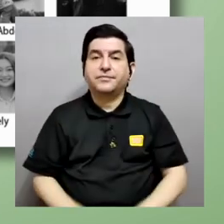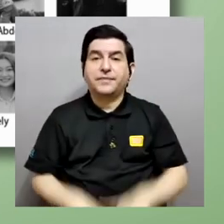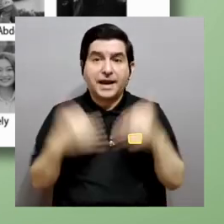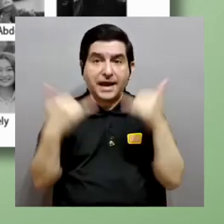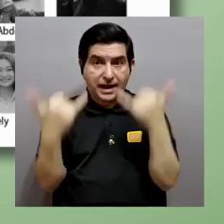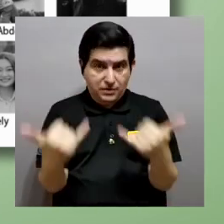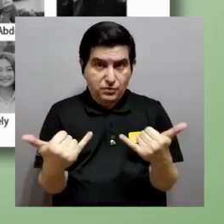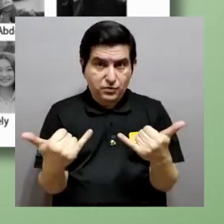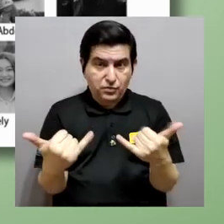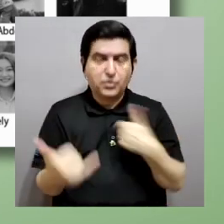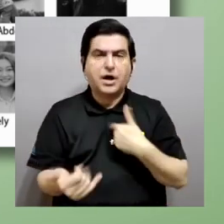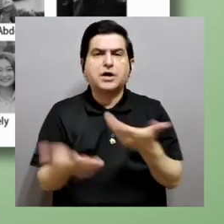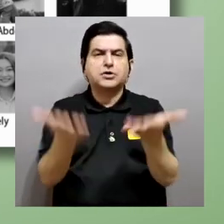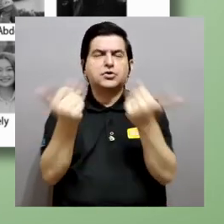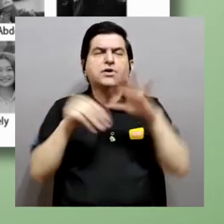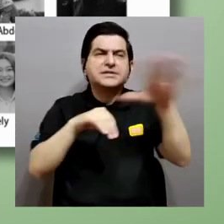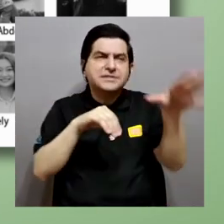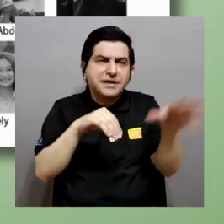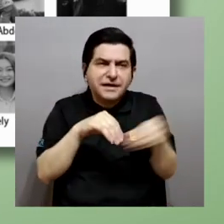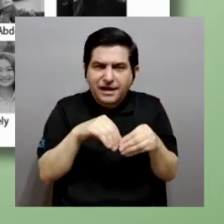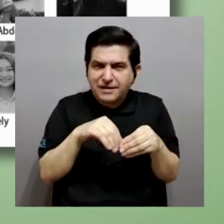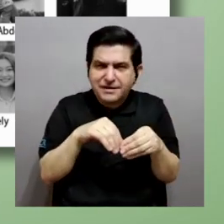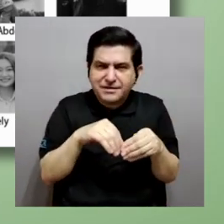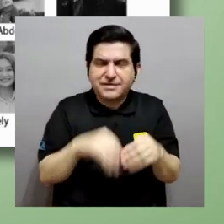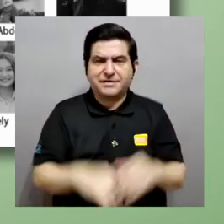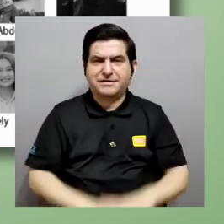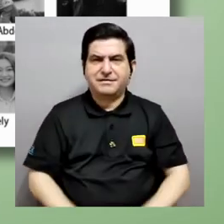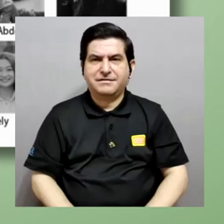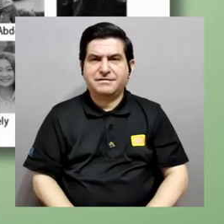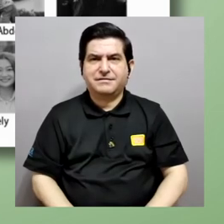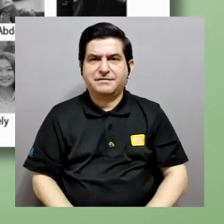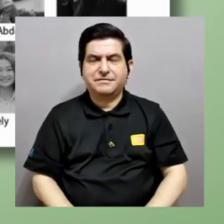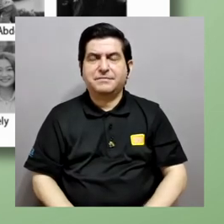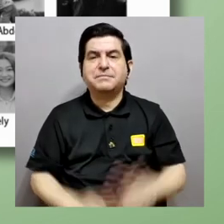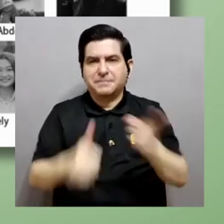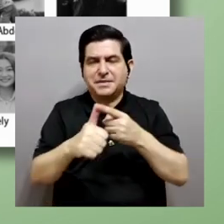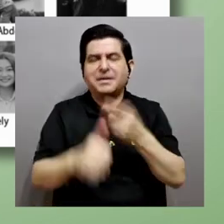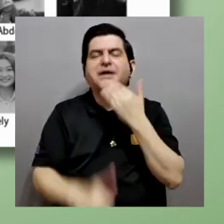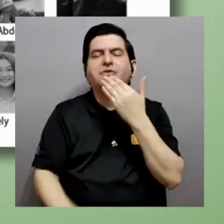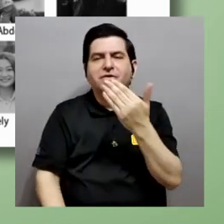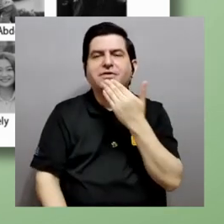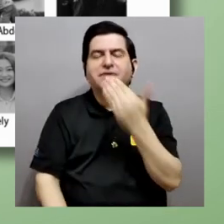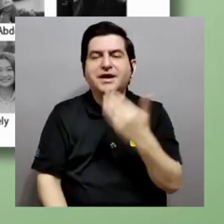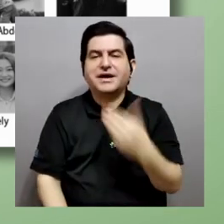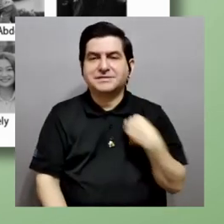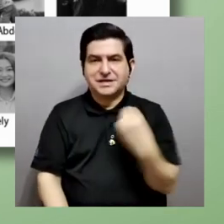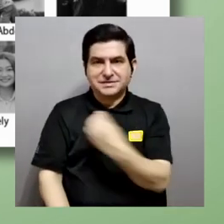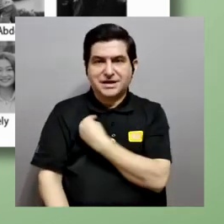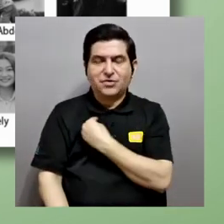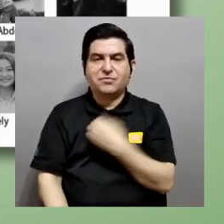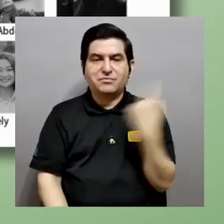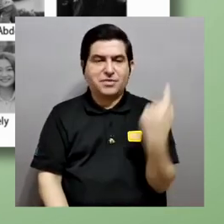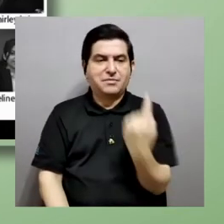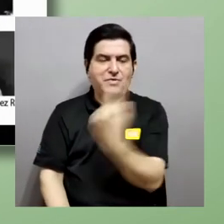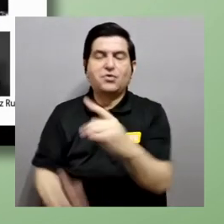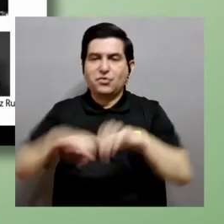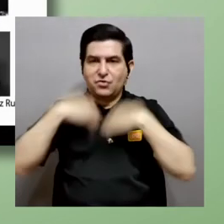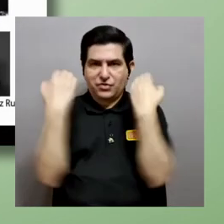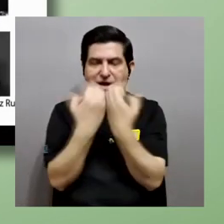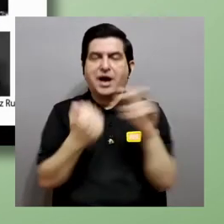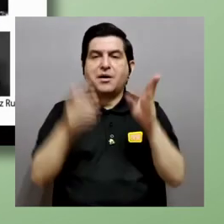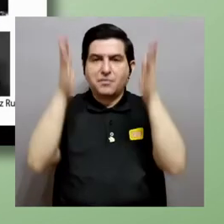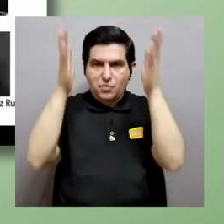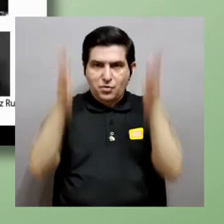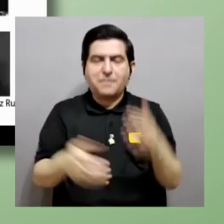ahora quisiera también agregar un poco quisiera agradecer a los miembros de cada uno de mis equipos